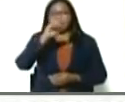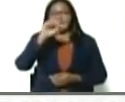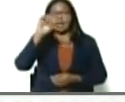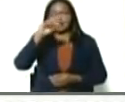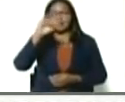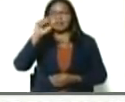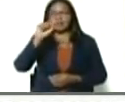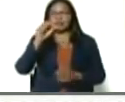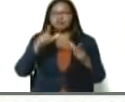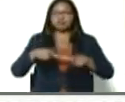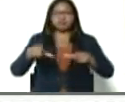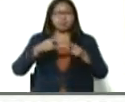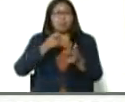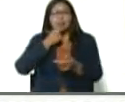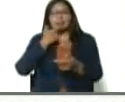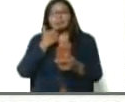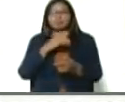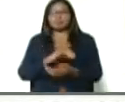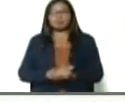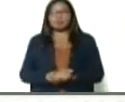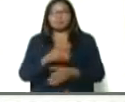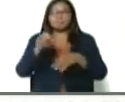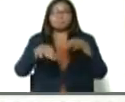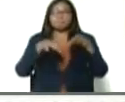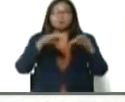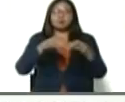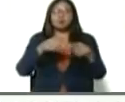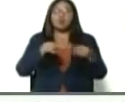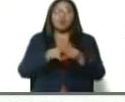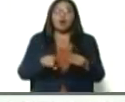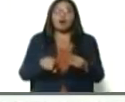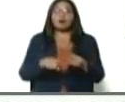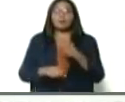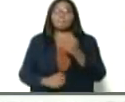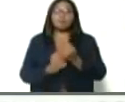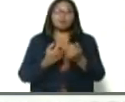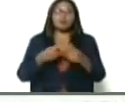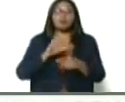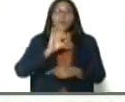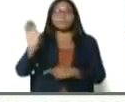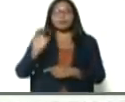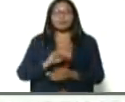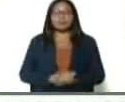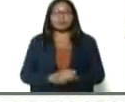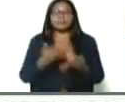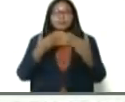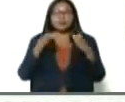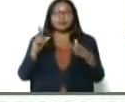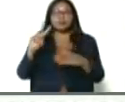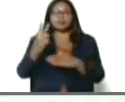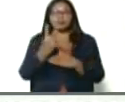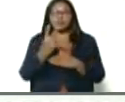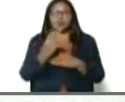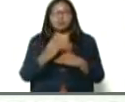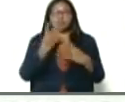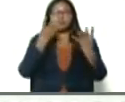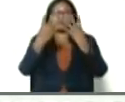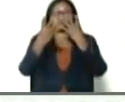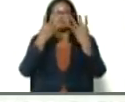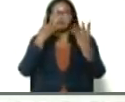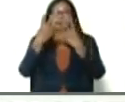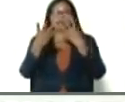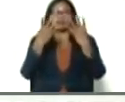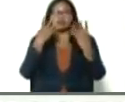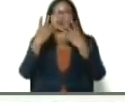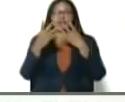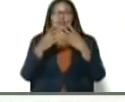población, del estado, Anzuategui, cultivando patria, en Clarines, en la apertura, de la segunda, feria agropecuaria, de